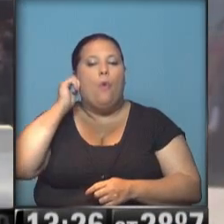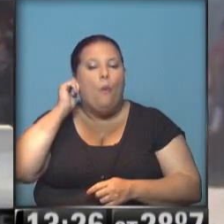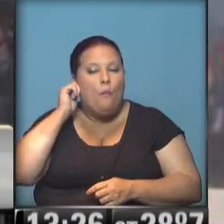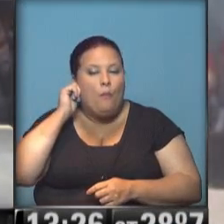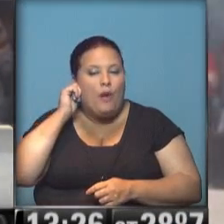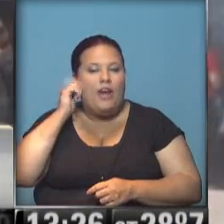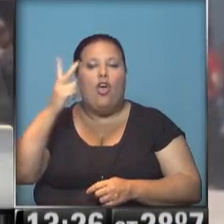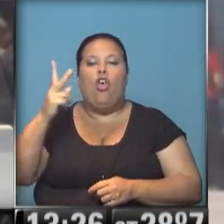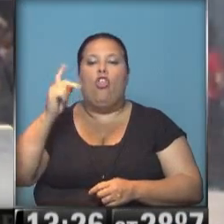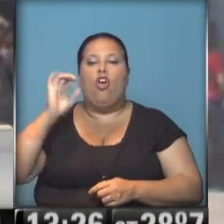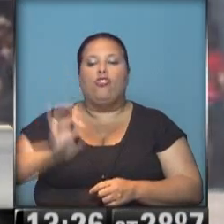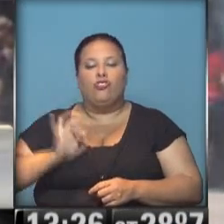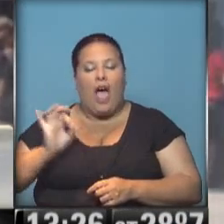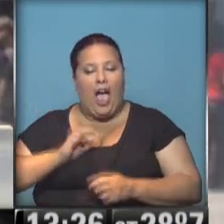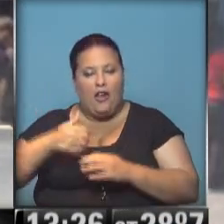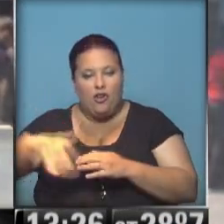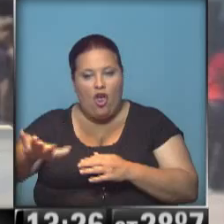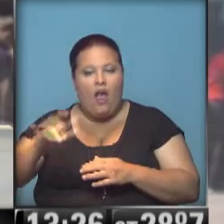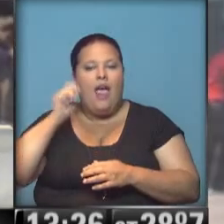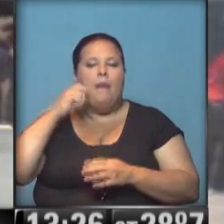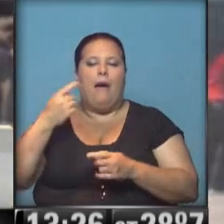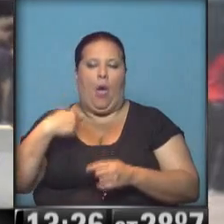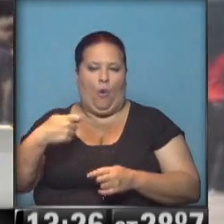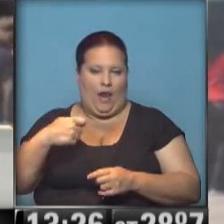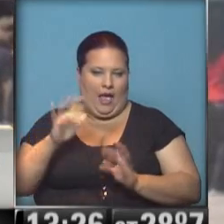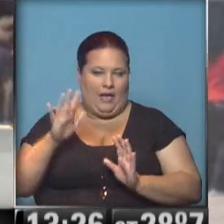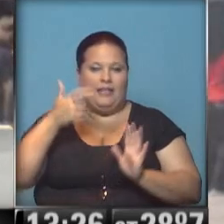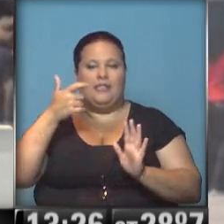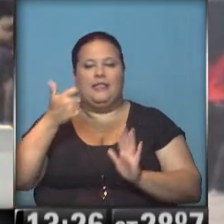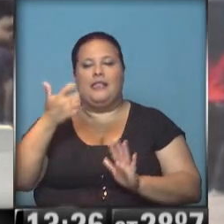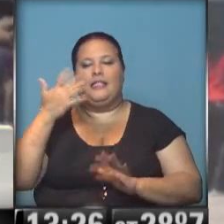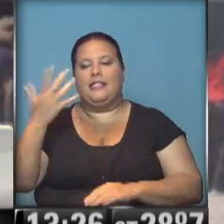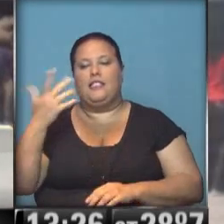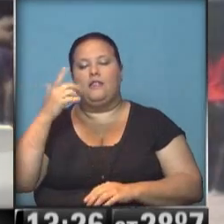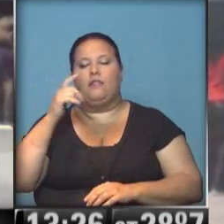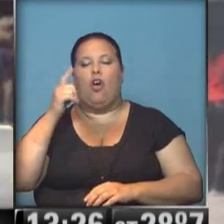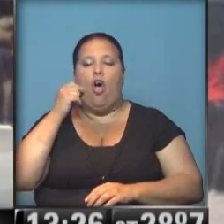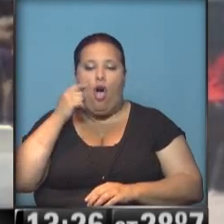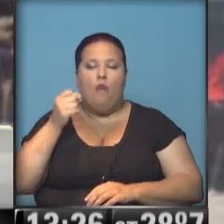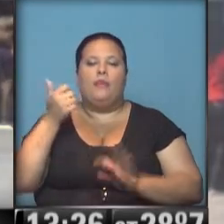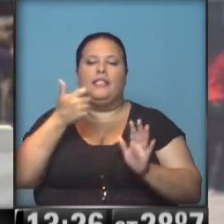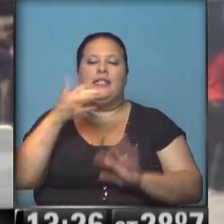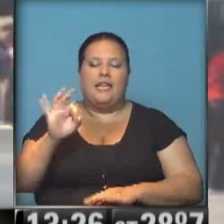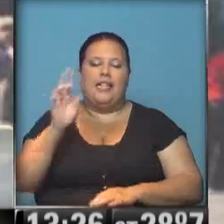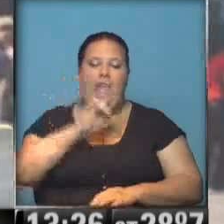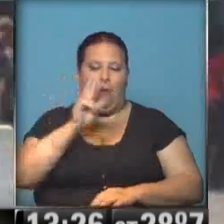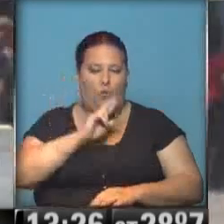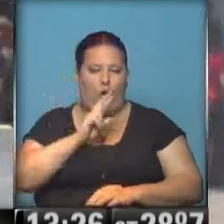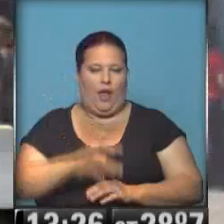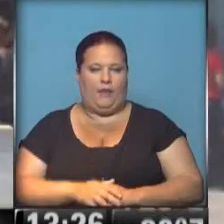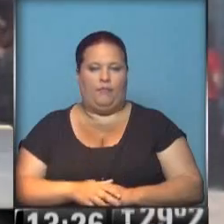cumplir en el plazo de dos años la edad jubilatoria. 65 años hombres, 60 mujeres.